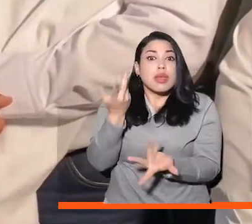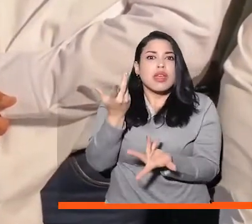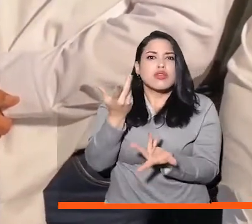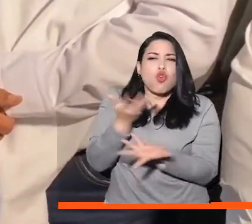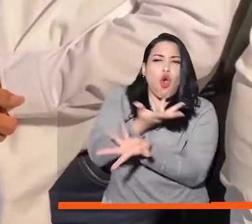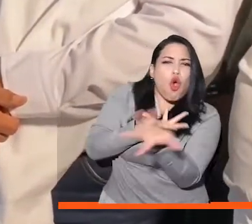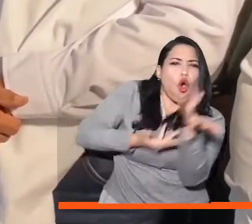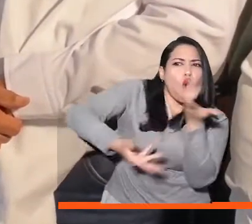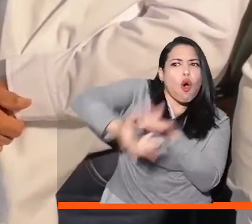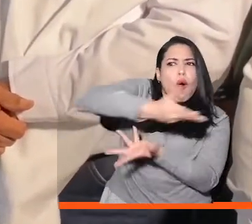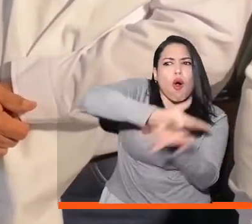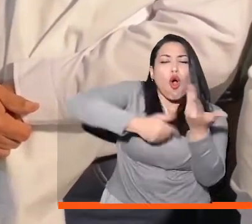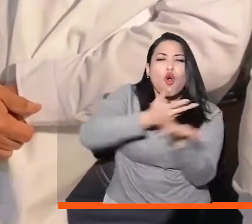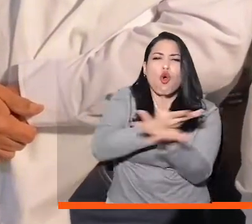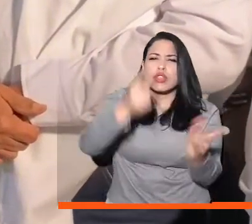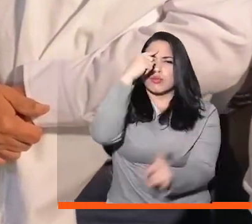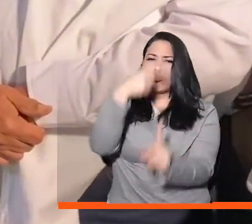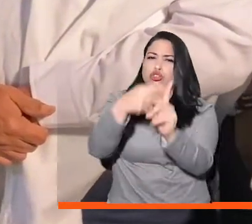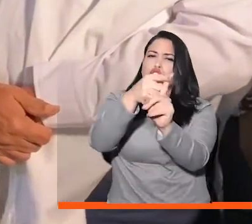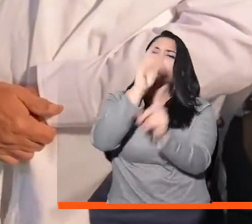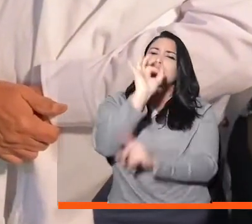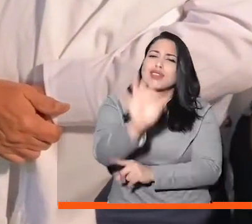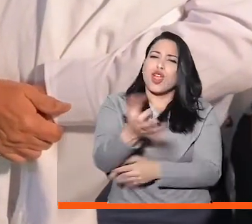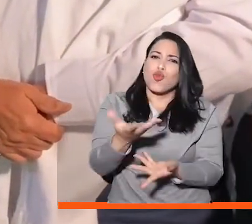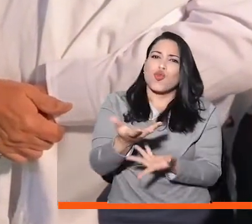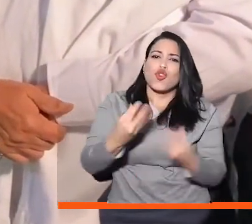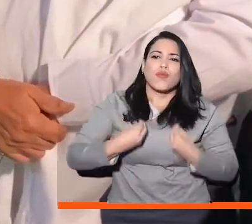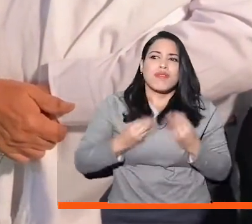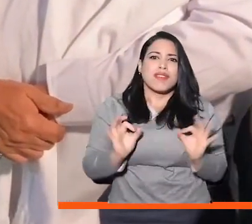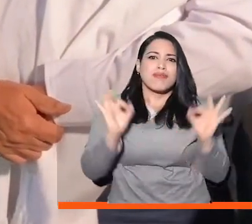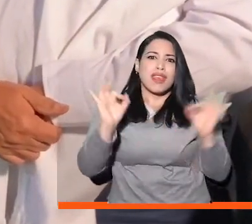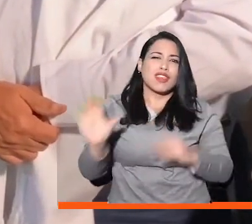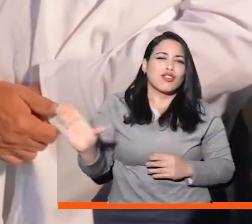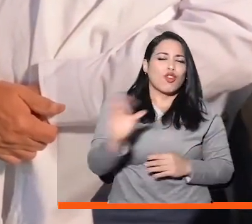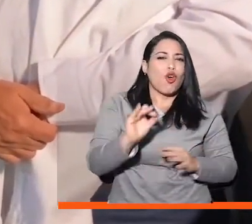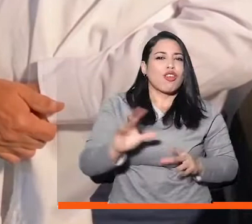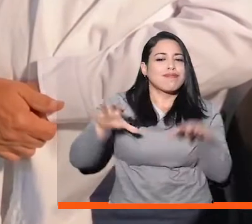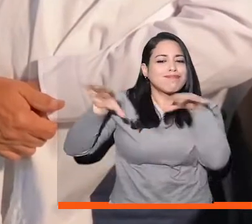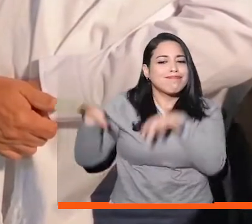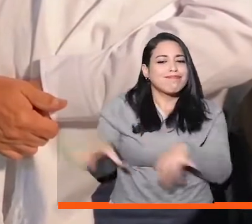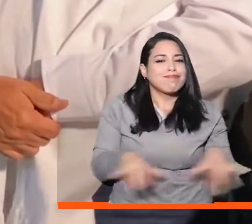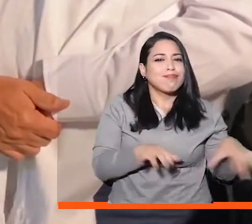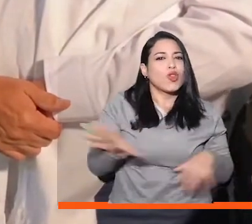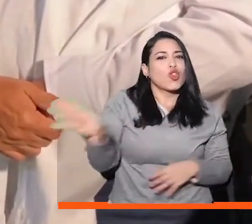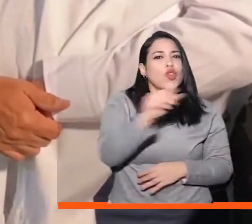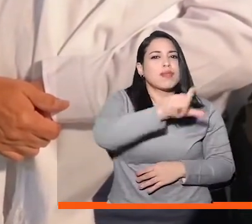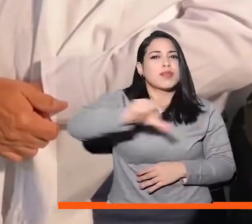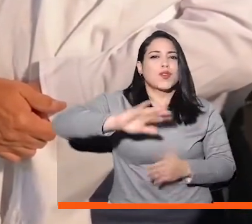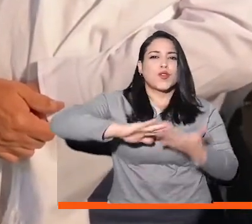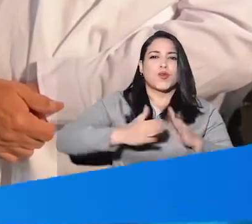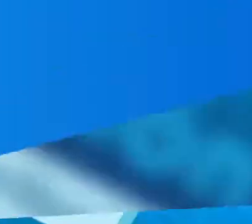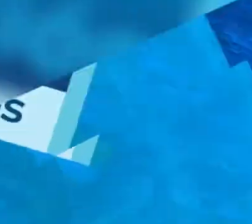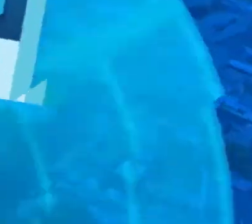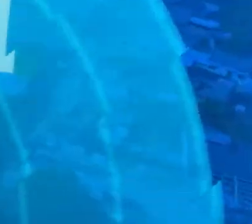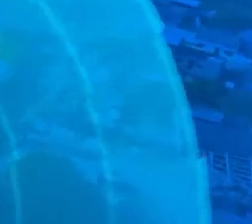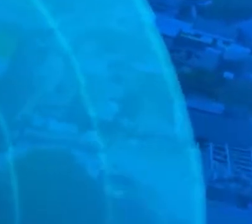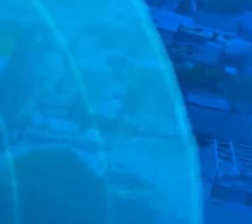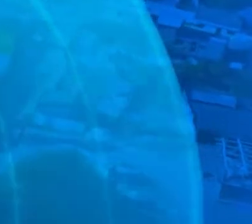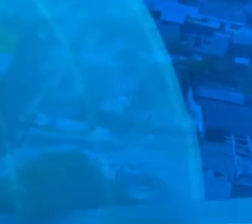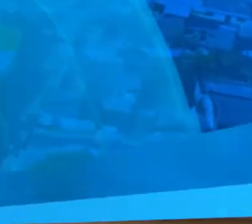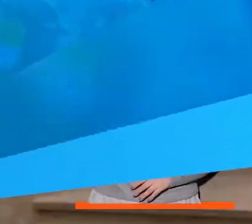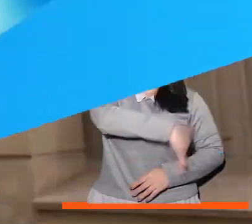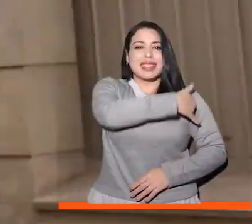creo que de todo esto van a salir cosas muy positivas para el buen vivir y para la calidad de vida de todas nuestras comunidades